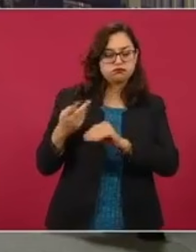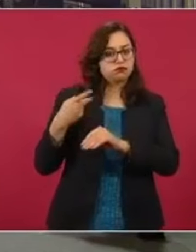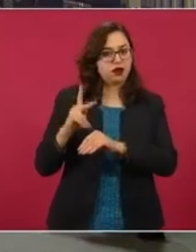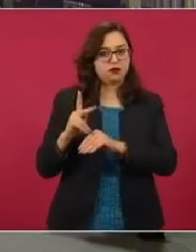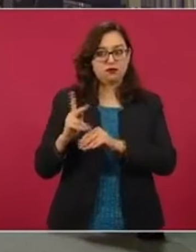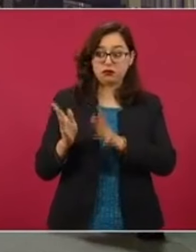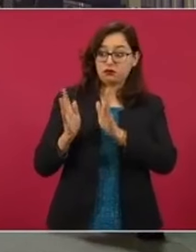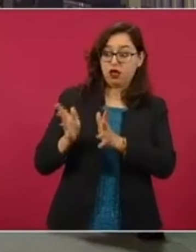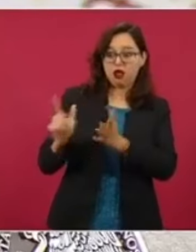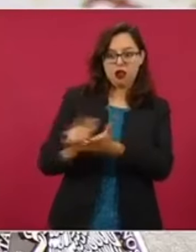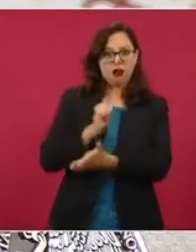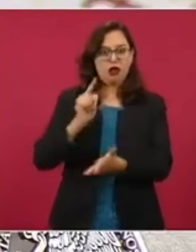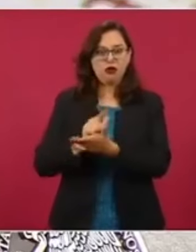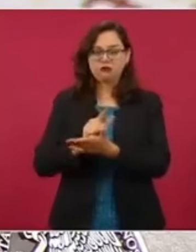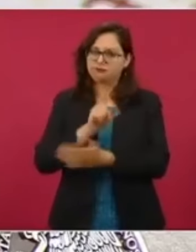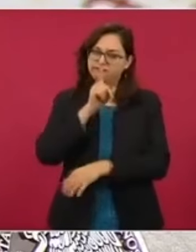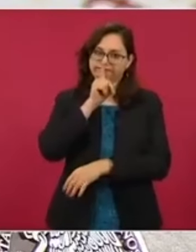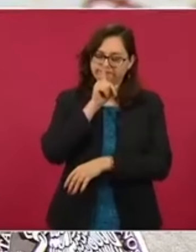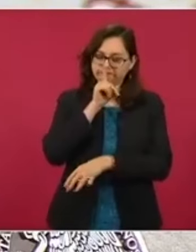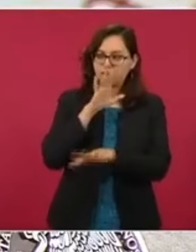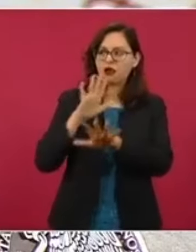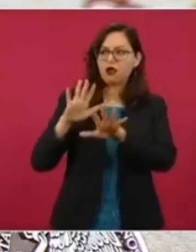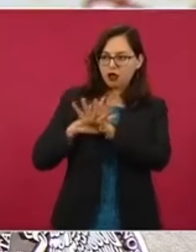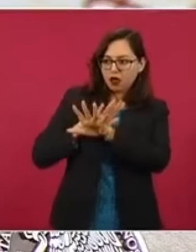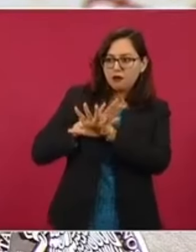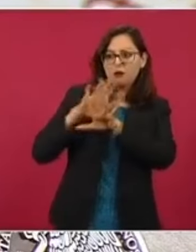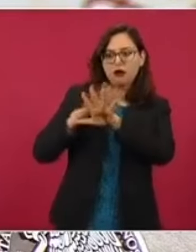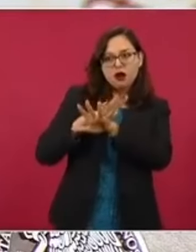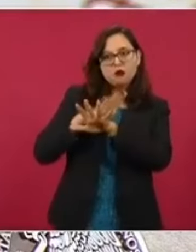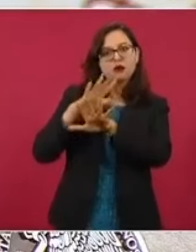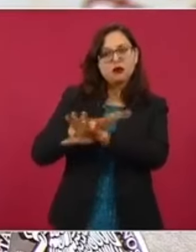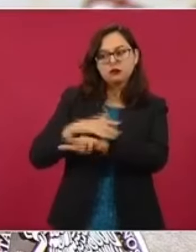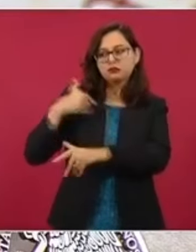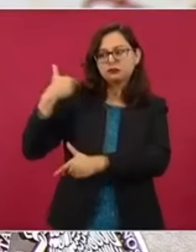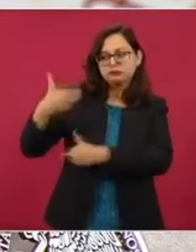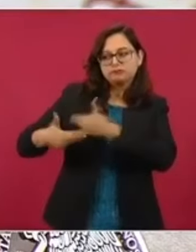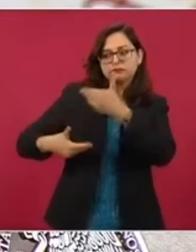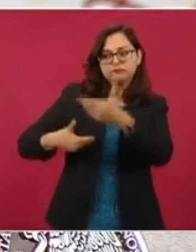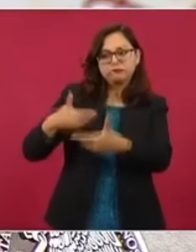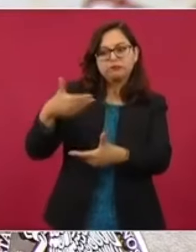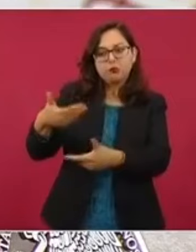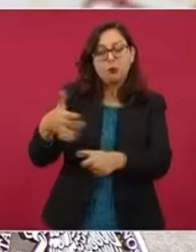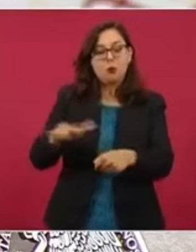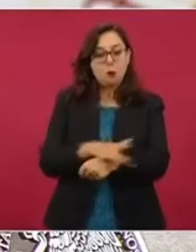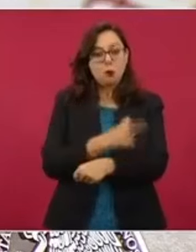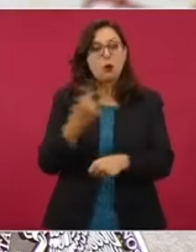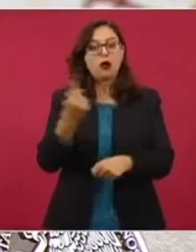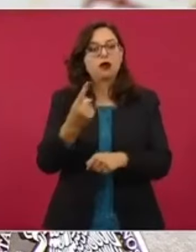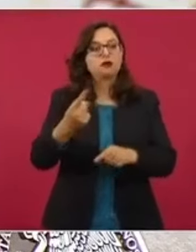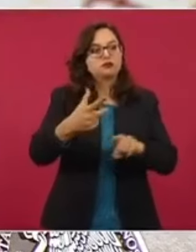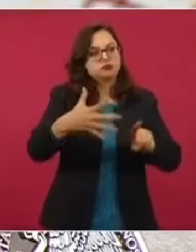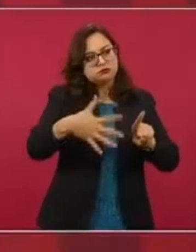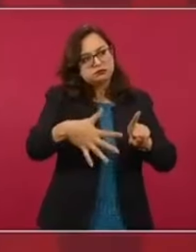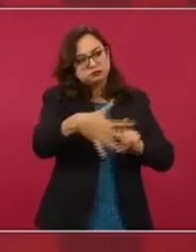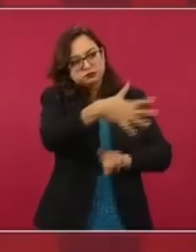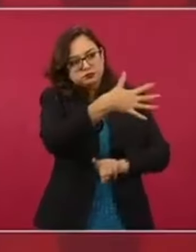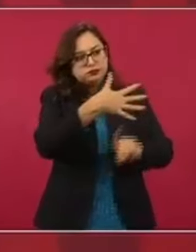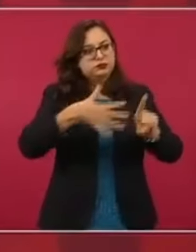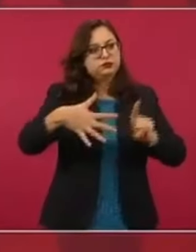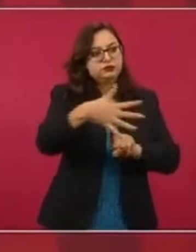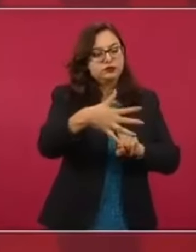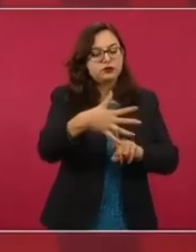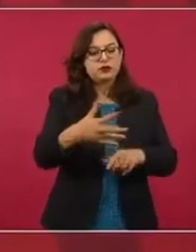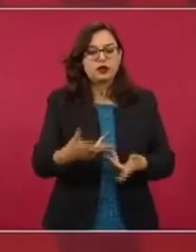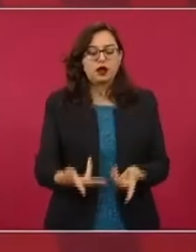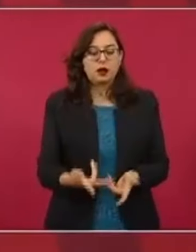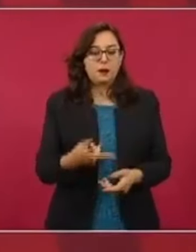sucediendo. Estamos en una condición donde el grupo de virus, porque